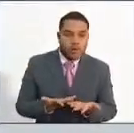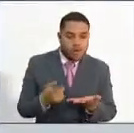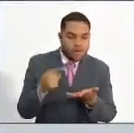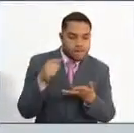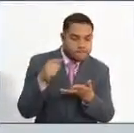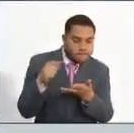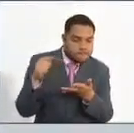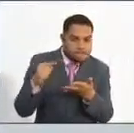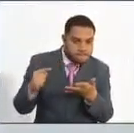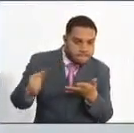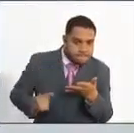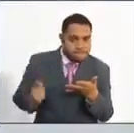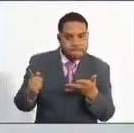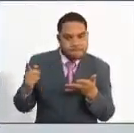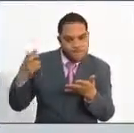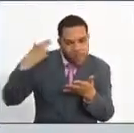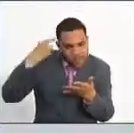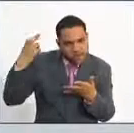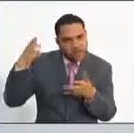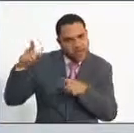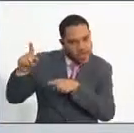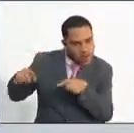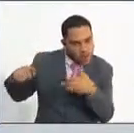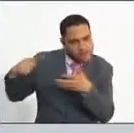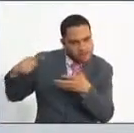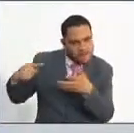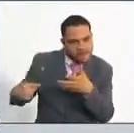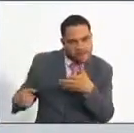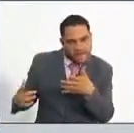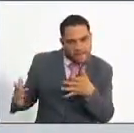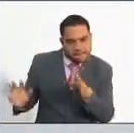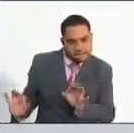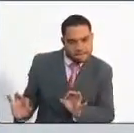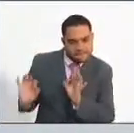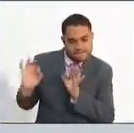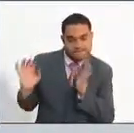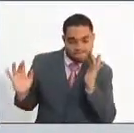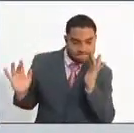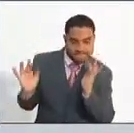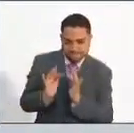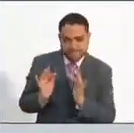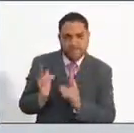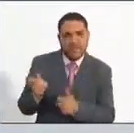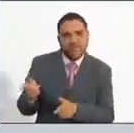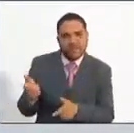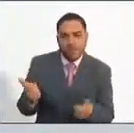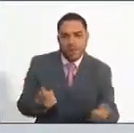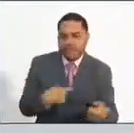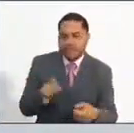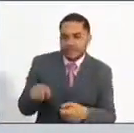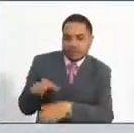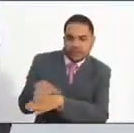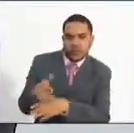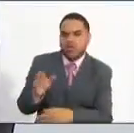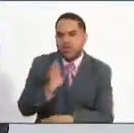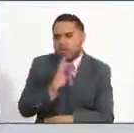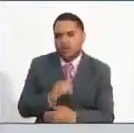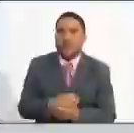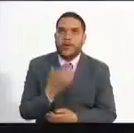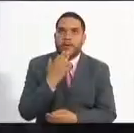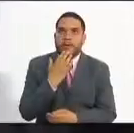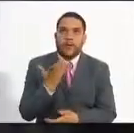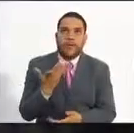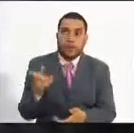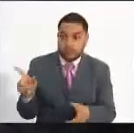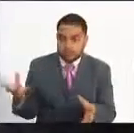profesiones que sean precisas para las vacantes que requiere la entidad. Digamos, es posible